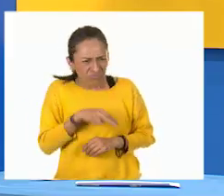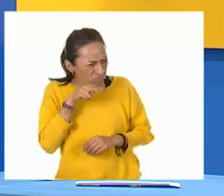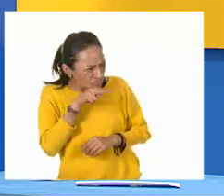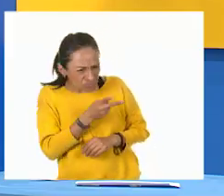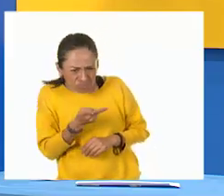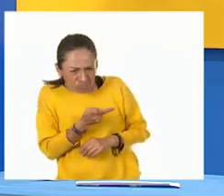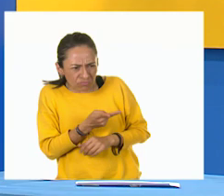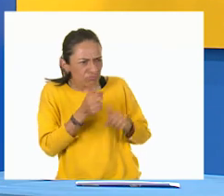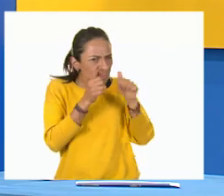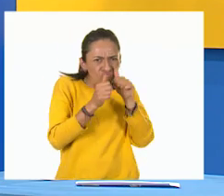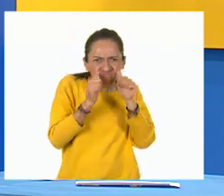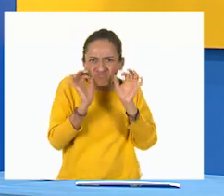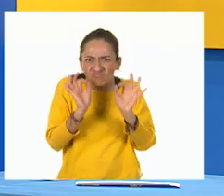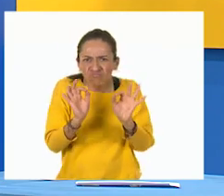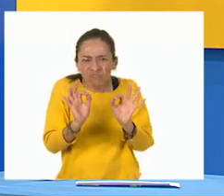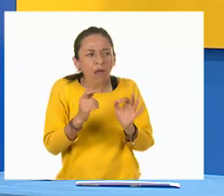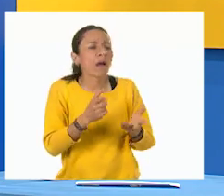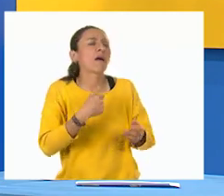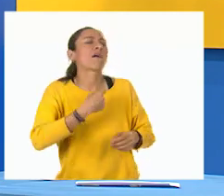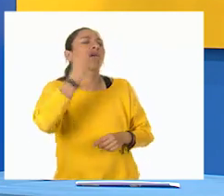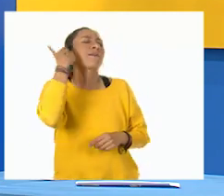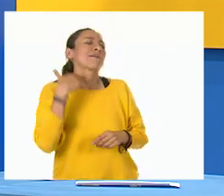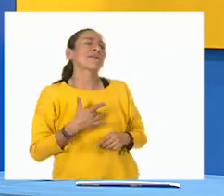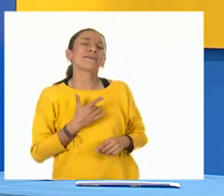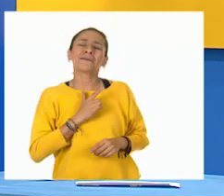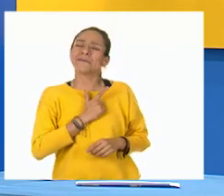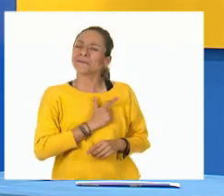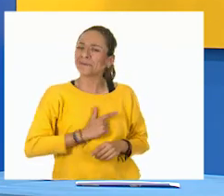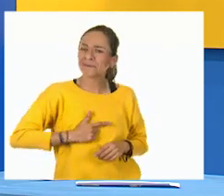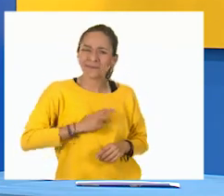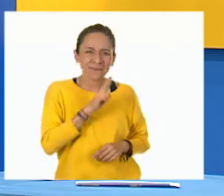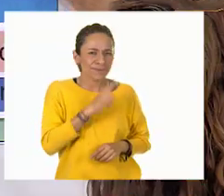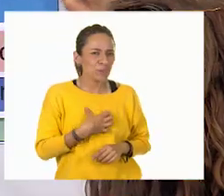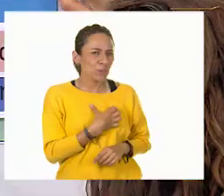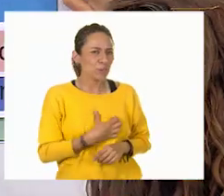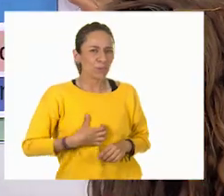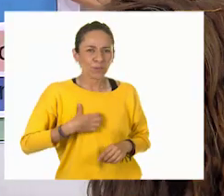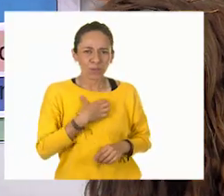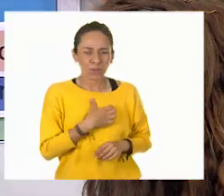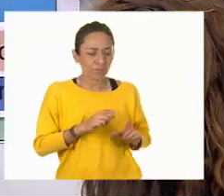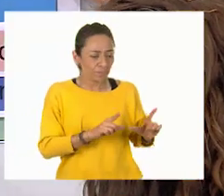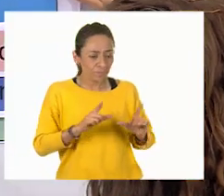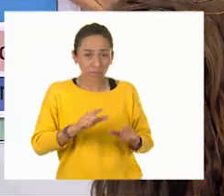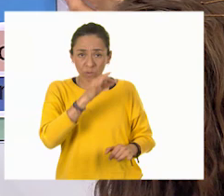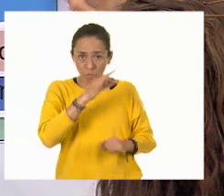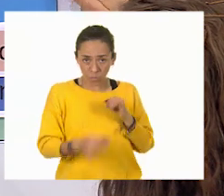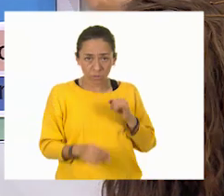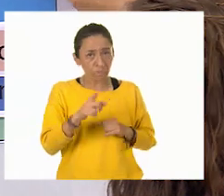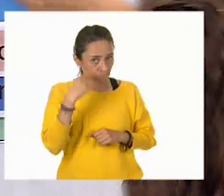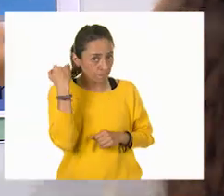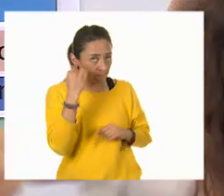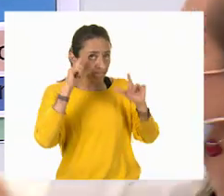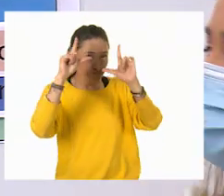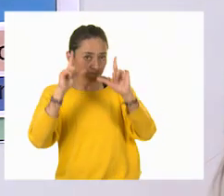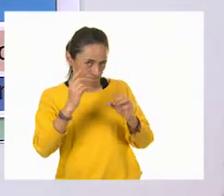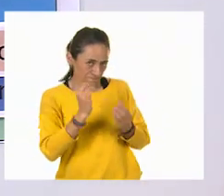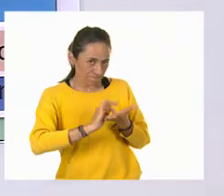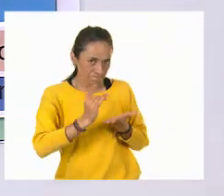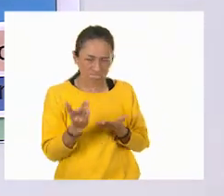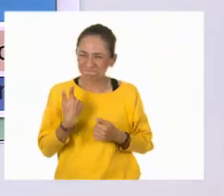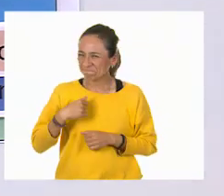puesto mucha atención a sus clases. Y pues vamos con la última tarjeta. Gracias, Jenny, por pegarla. De nada.